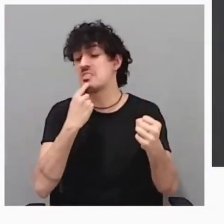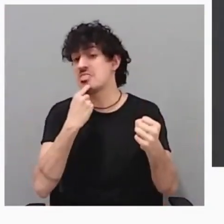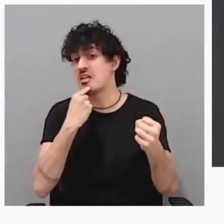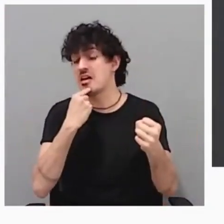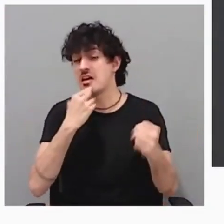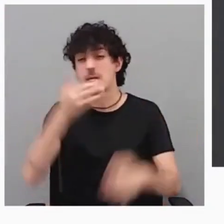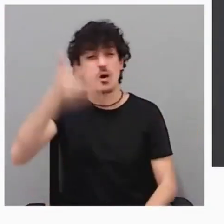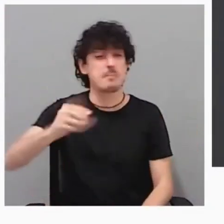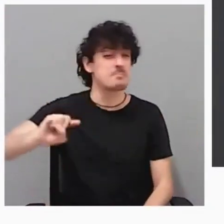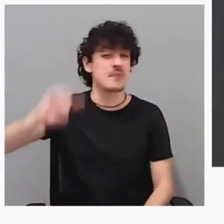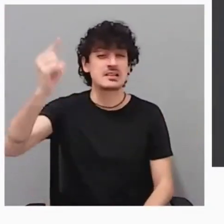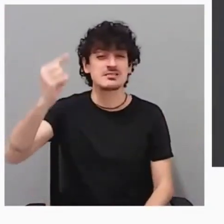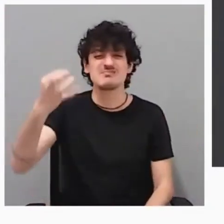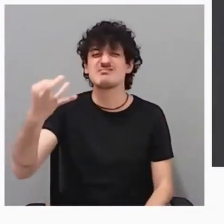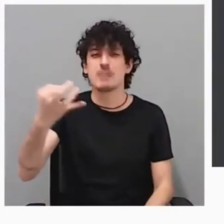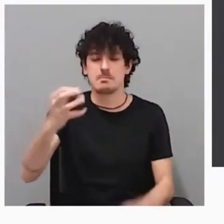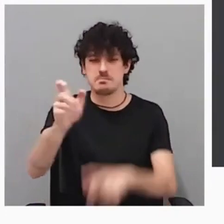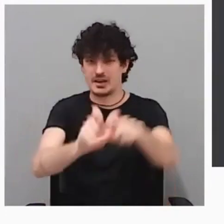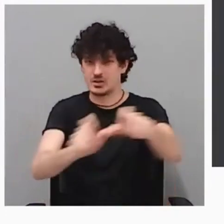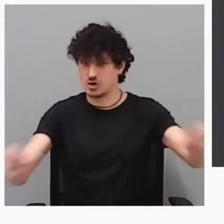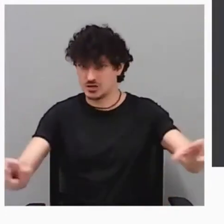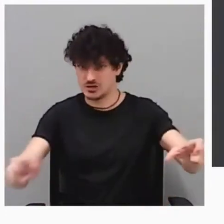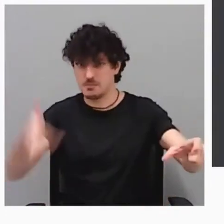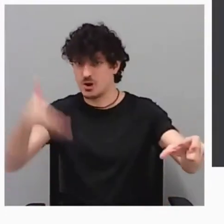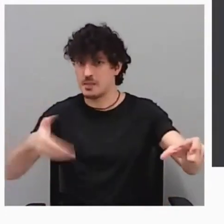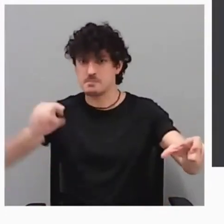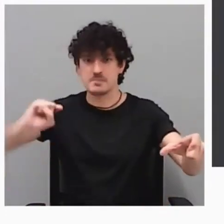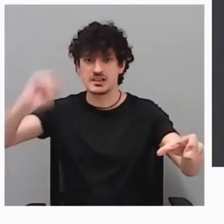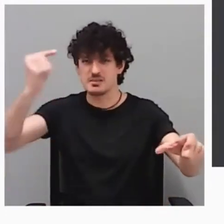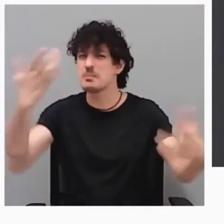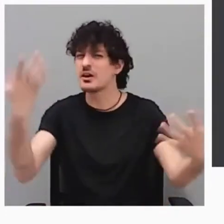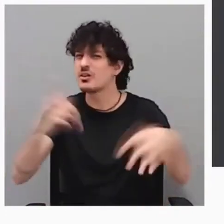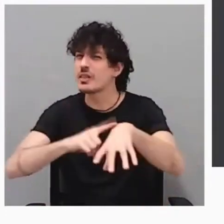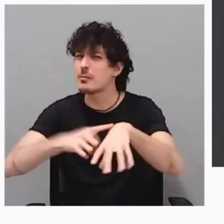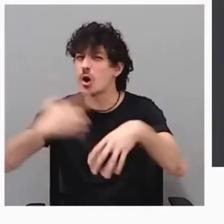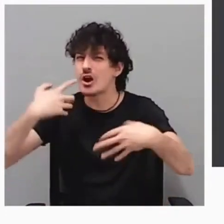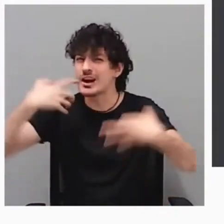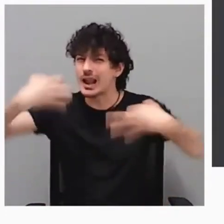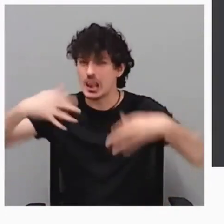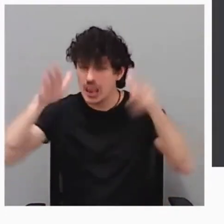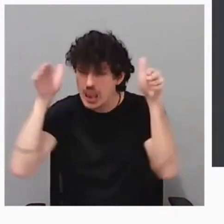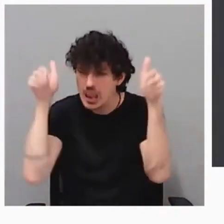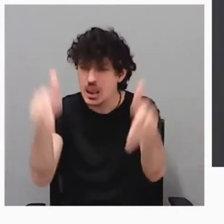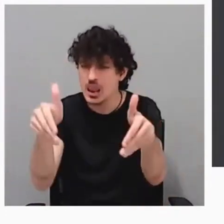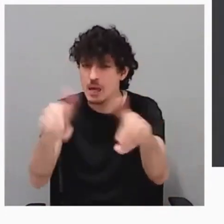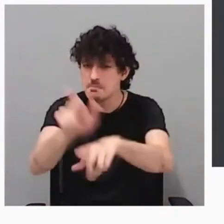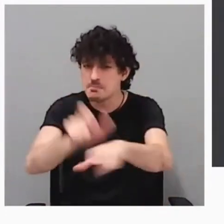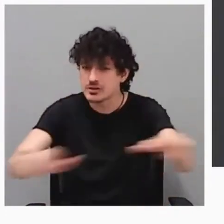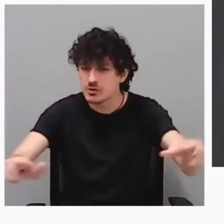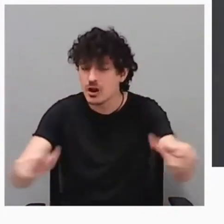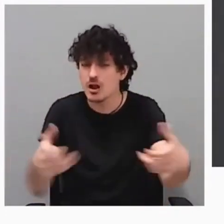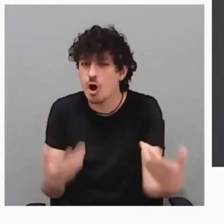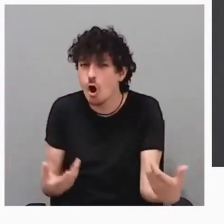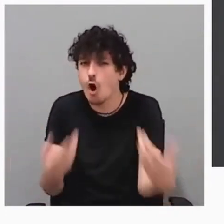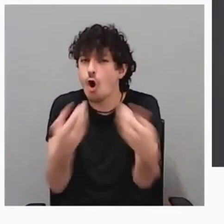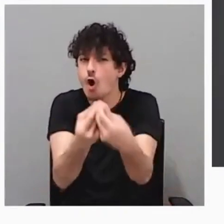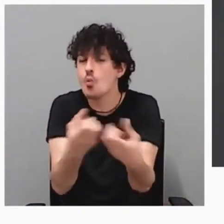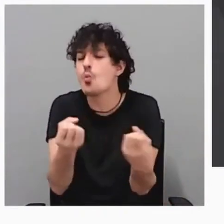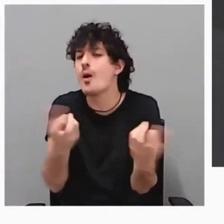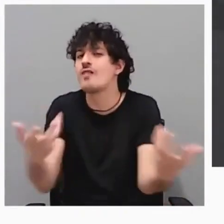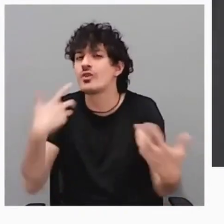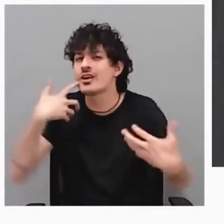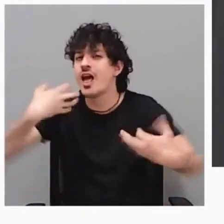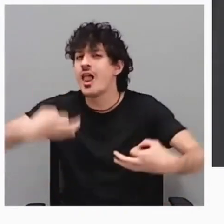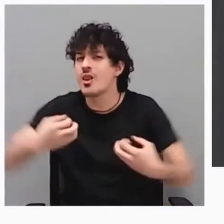las personas? Bueno, ¿y cuánto tiempo realmente dedicamos a las personas? ¿Cuánto tiempo estamos con ellas? ¿Les escuchamos?